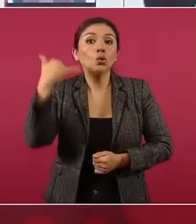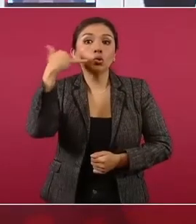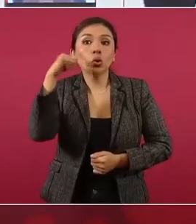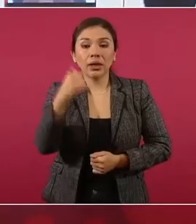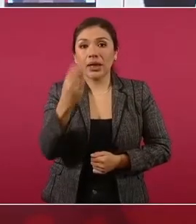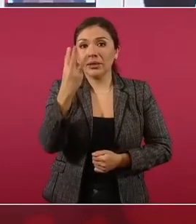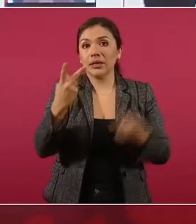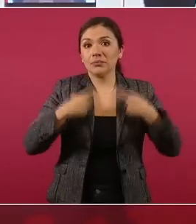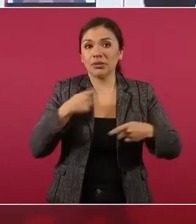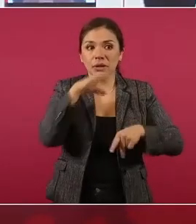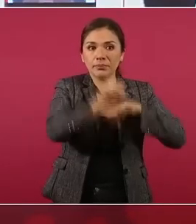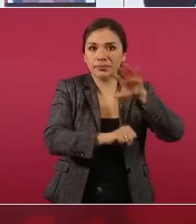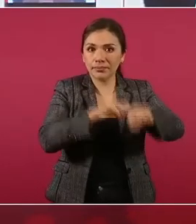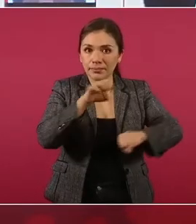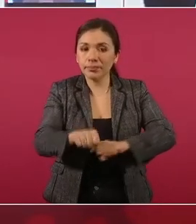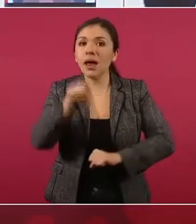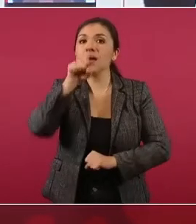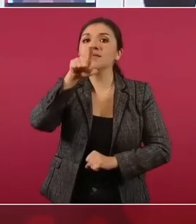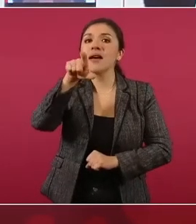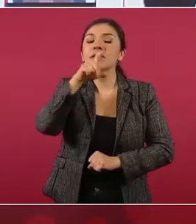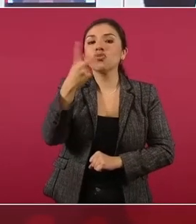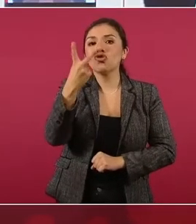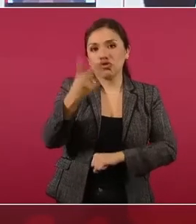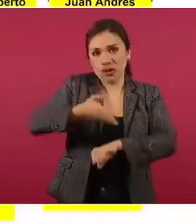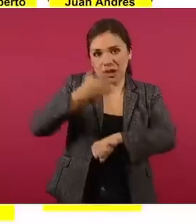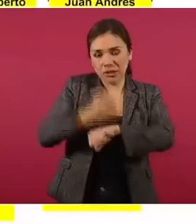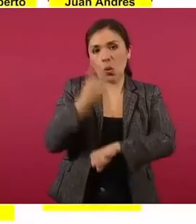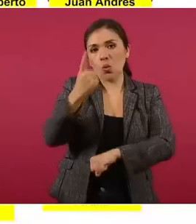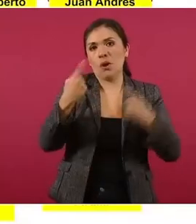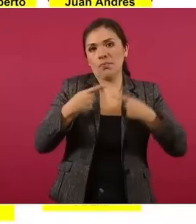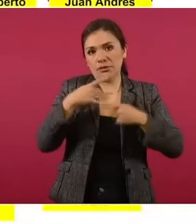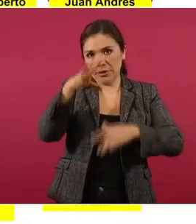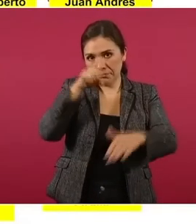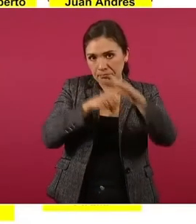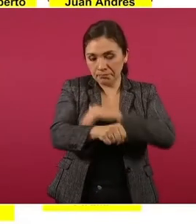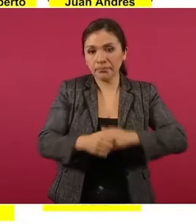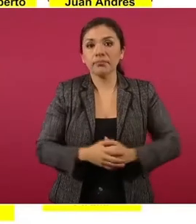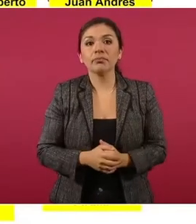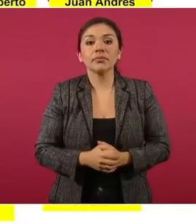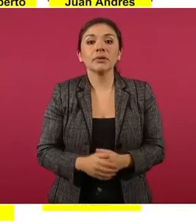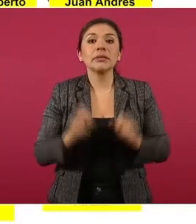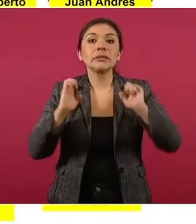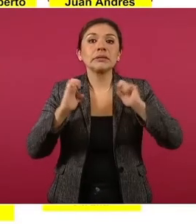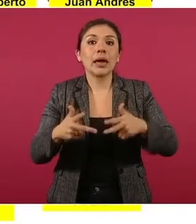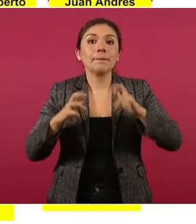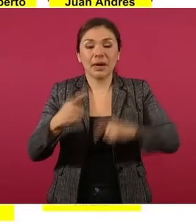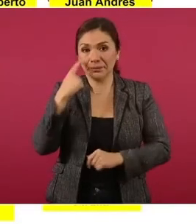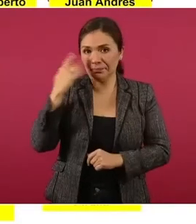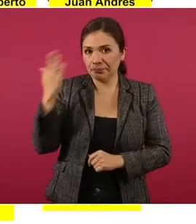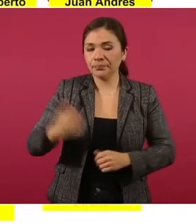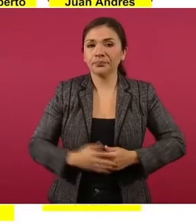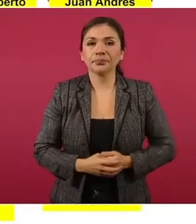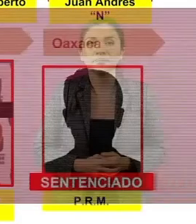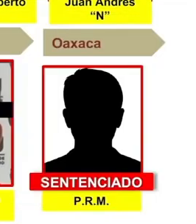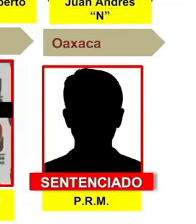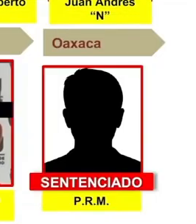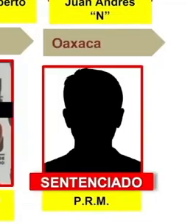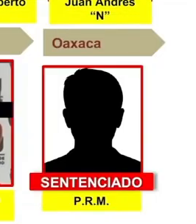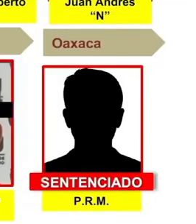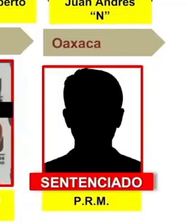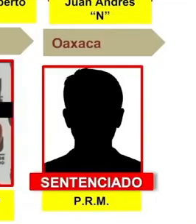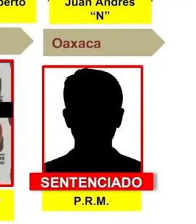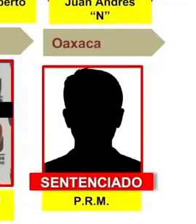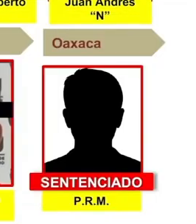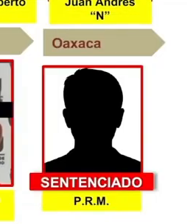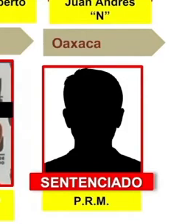detenidos, en Jalisco dos sentenciados y un detenido, en Chiapas un detenido, en Puebla un detenido,